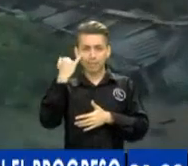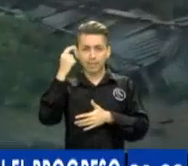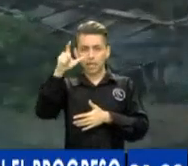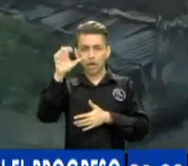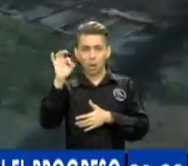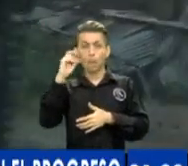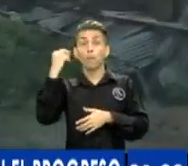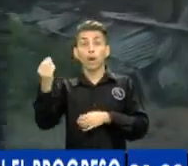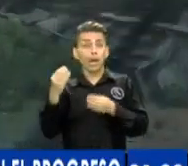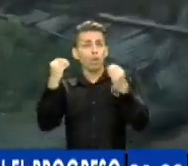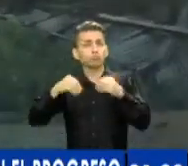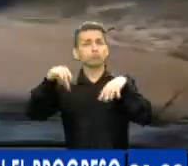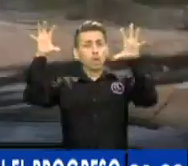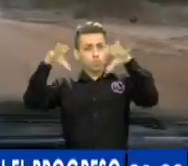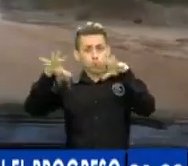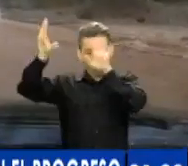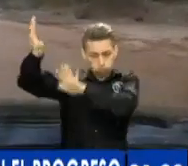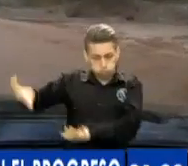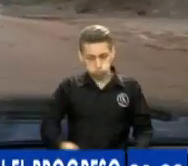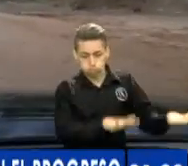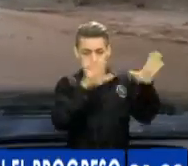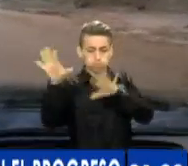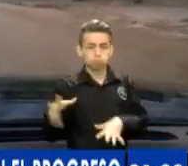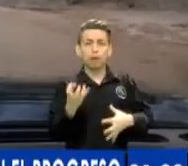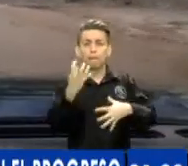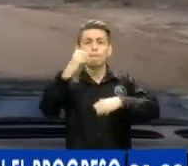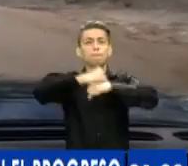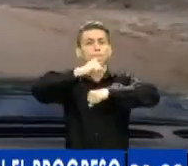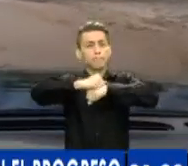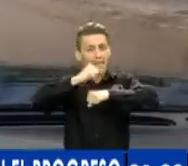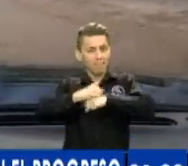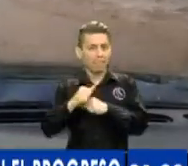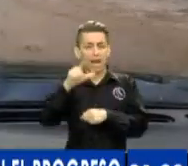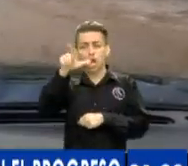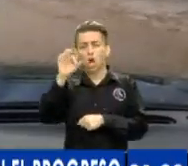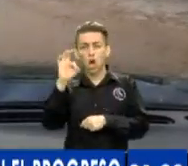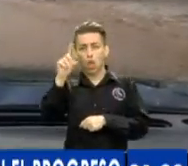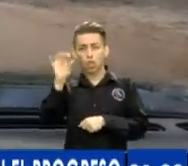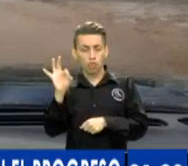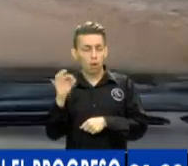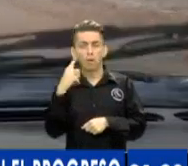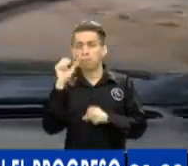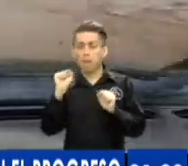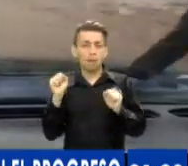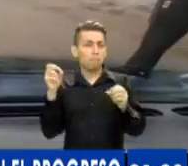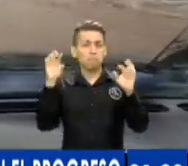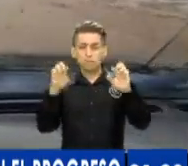piedras y lodo. Hasta el momento no se reportan daños personales, informan Cuerpo de Socorro.